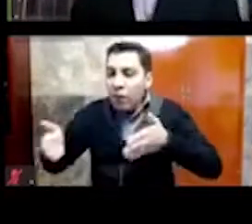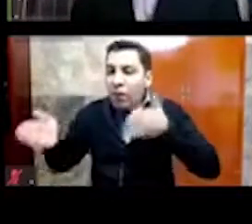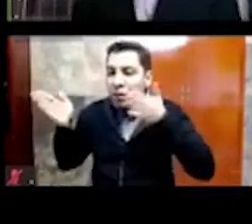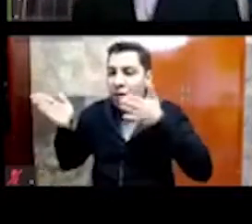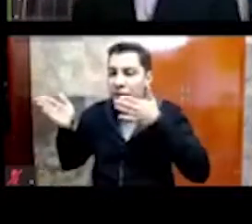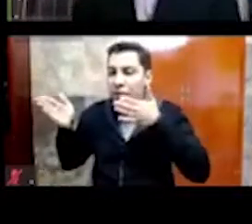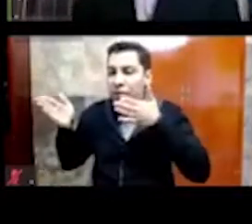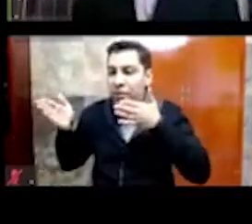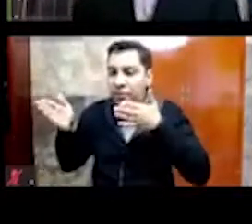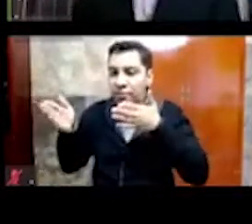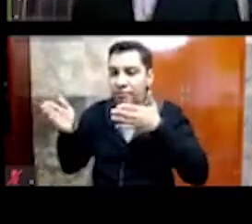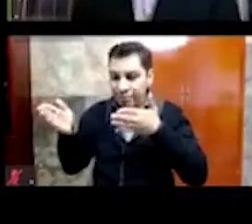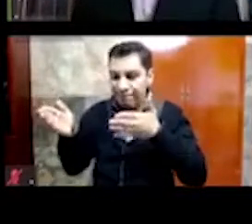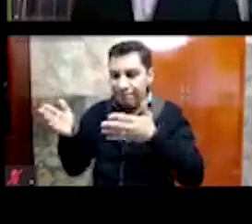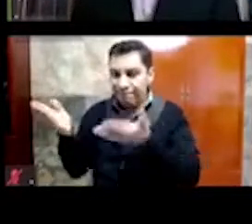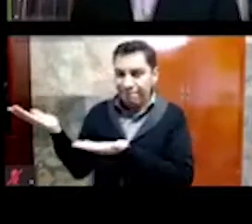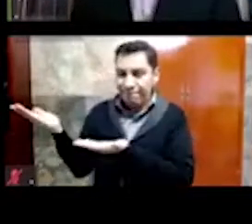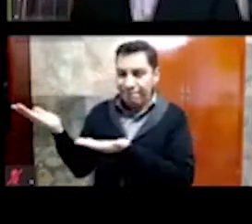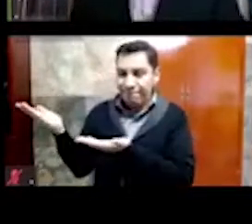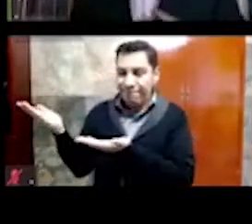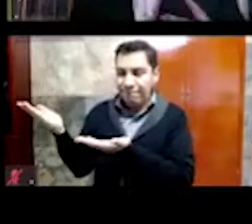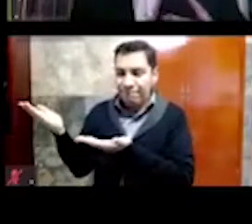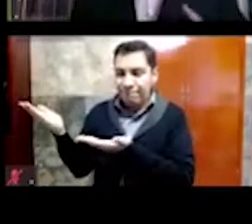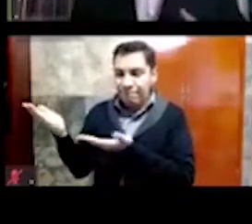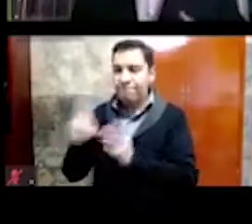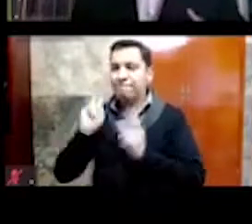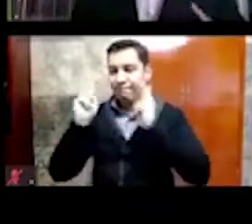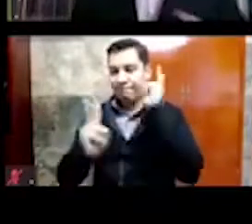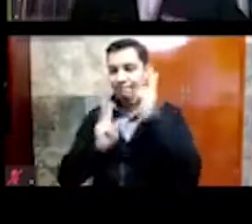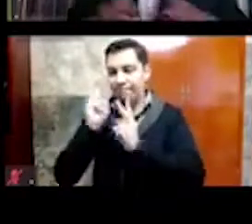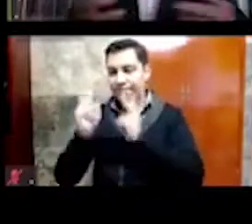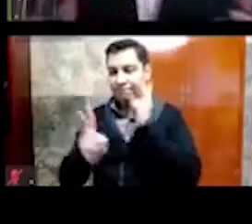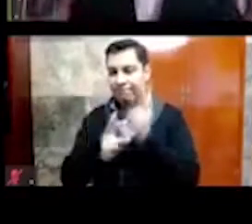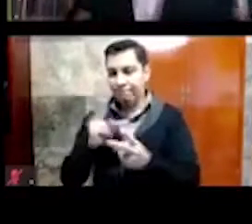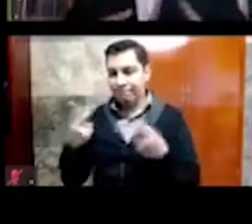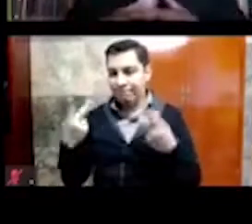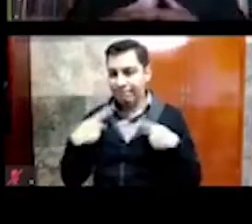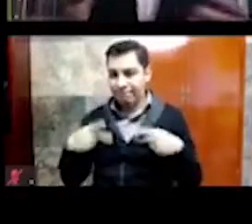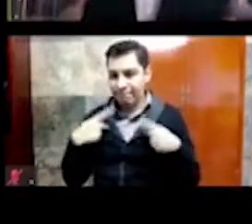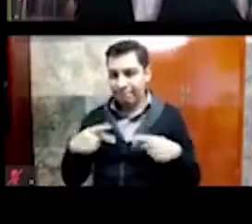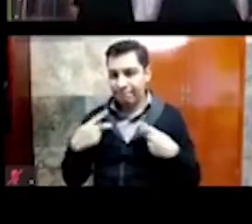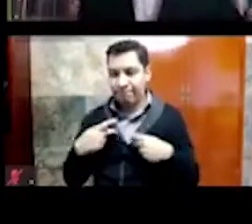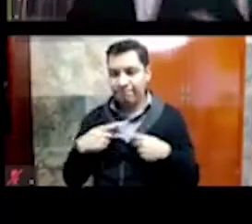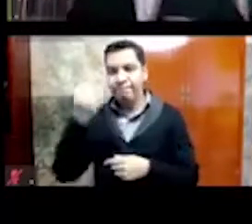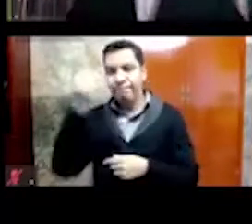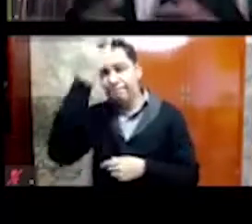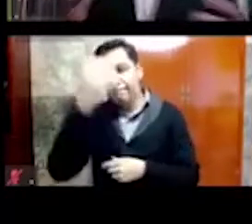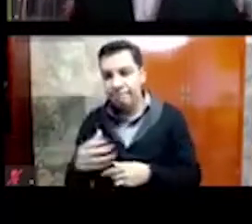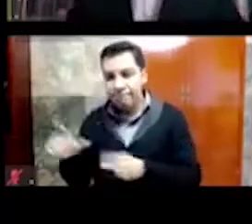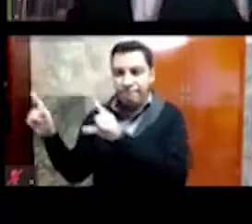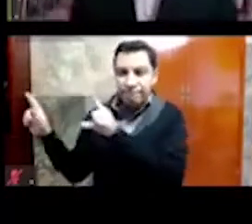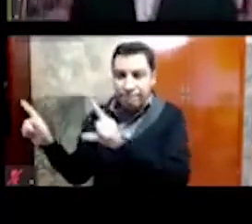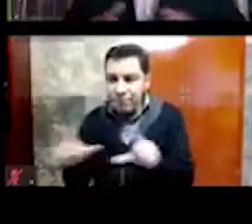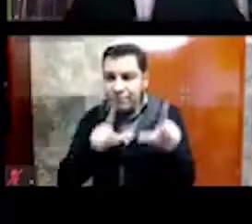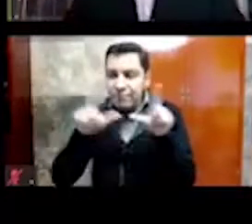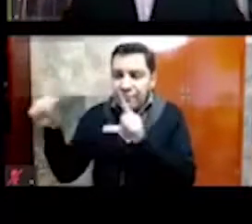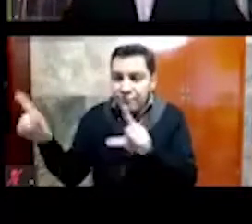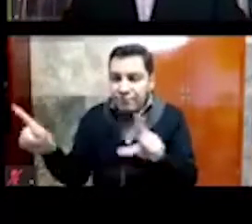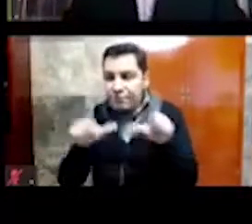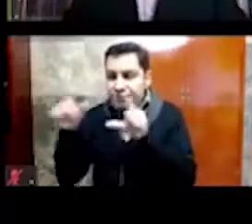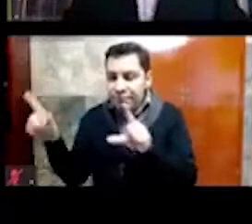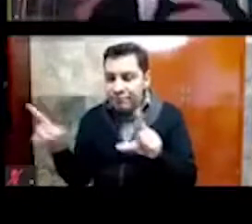de la maqueta del juego de pelota. Estoy pasando una serie de imágenes de manera muy, muy general, muy rápido,